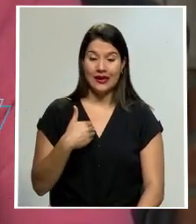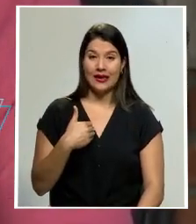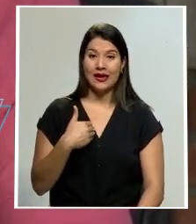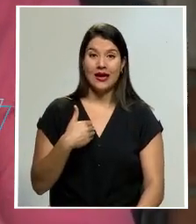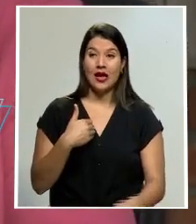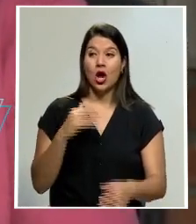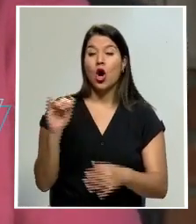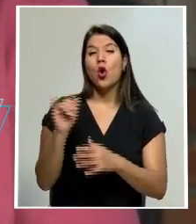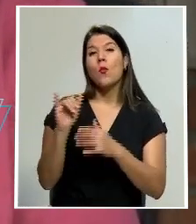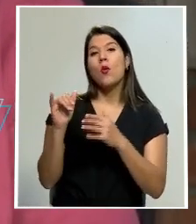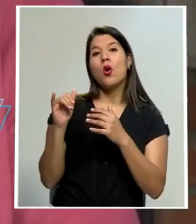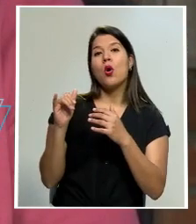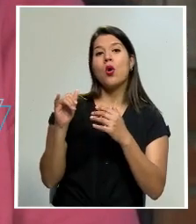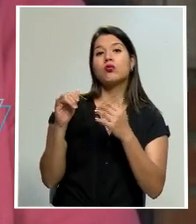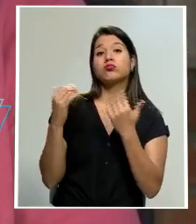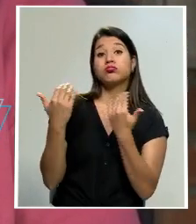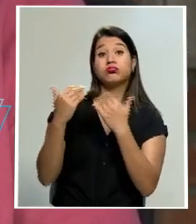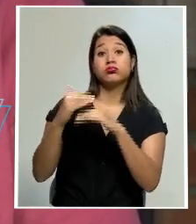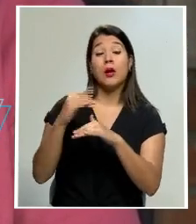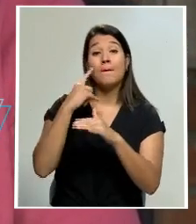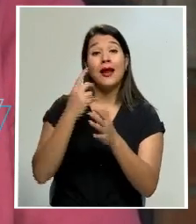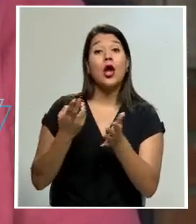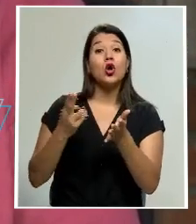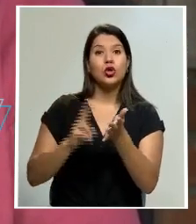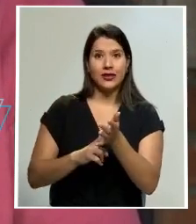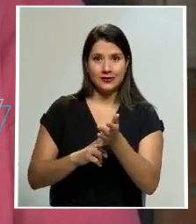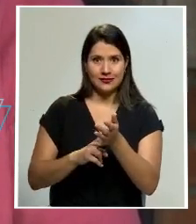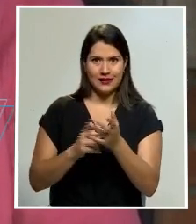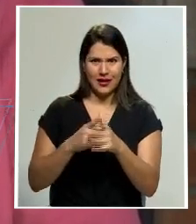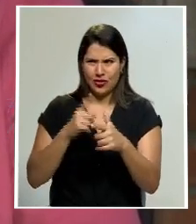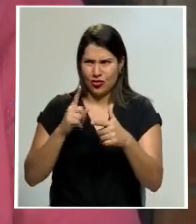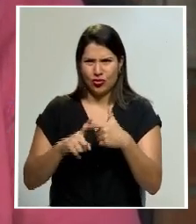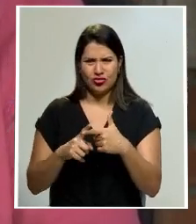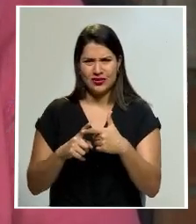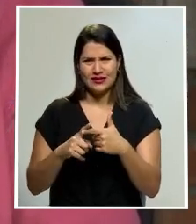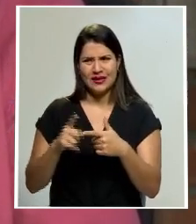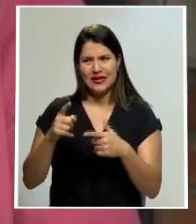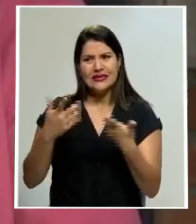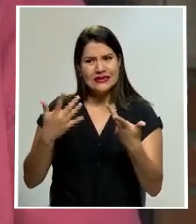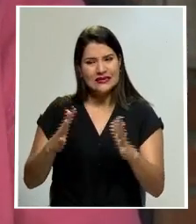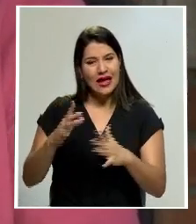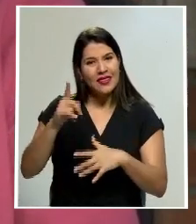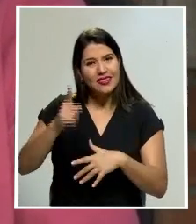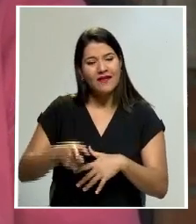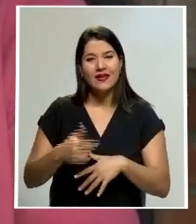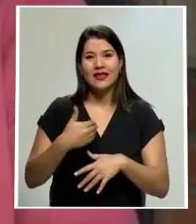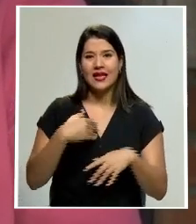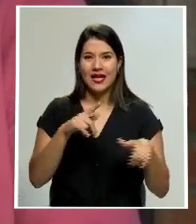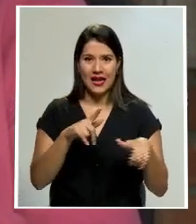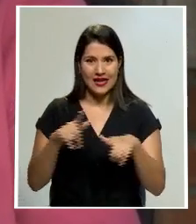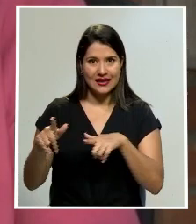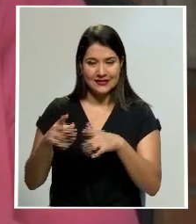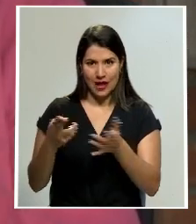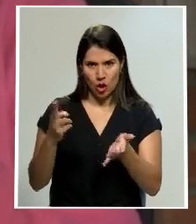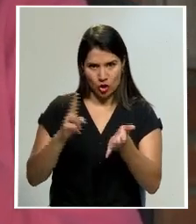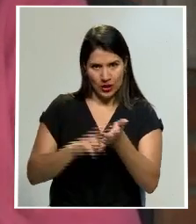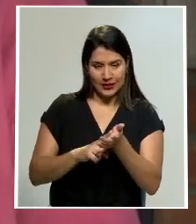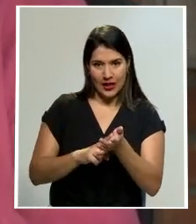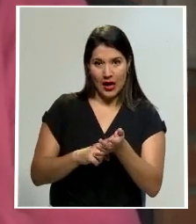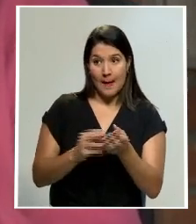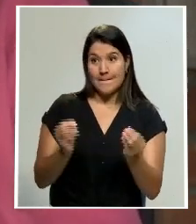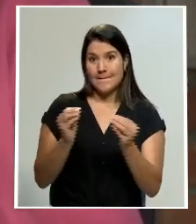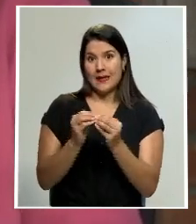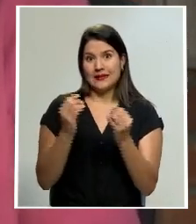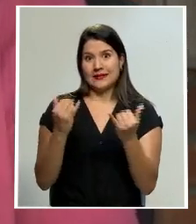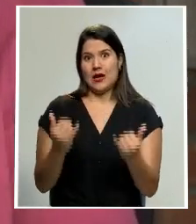restricción para contratación, entonces la contratación ya debería estar lista ahora, especialmente para esta emergencia en que estamos del